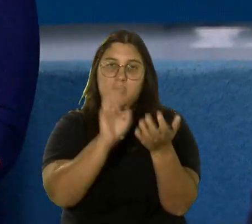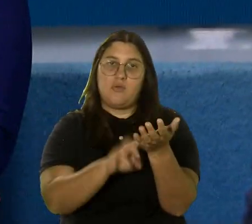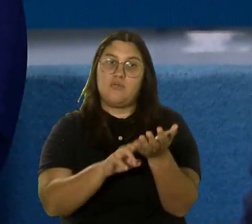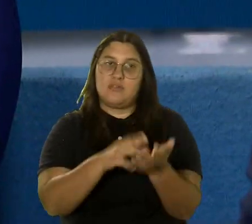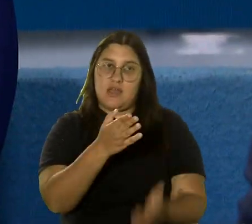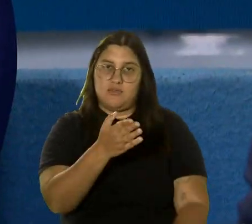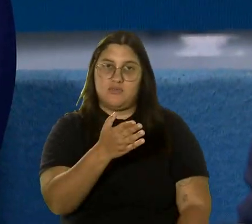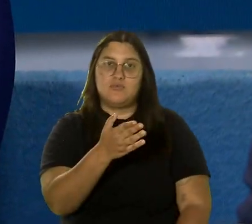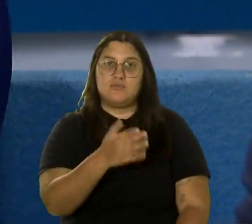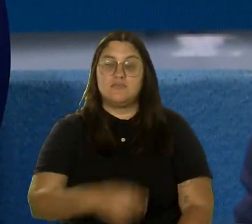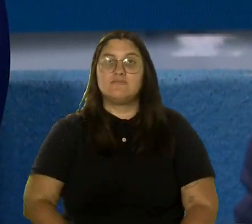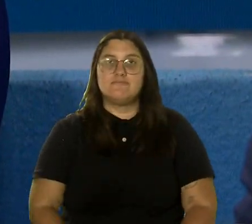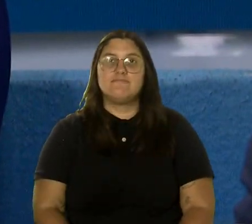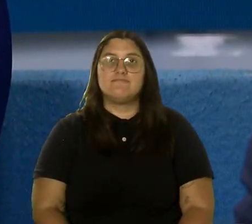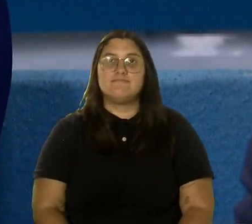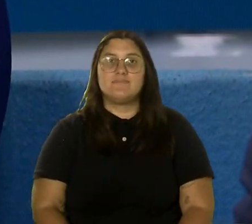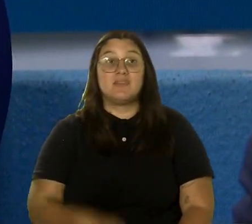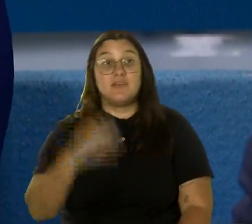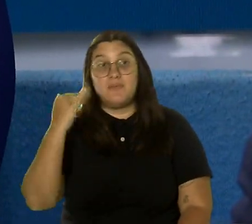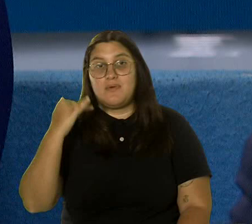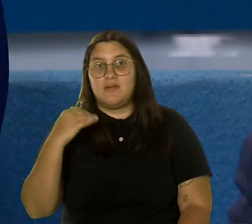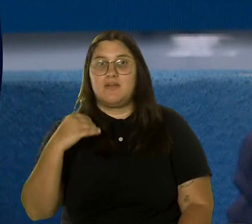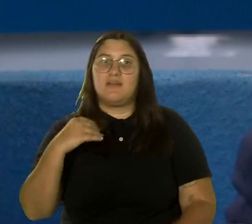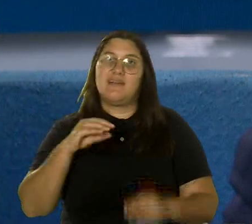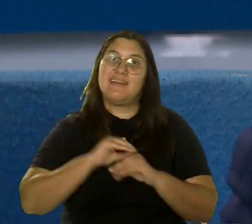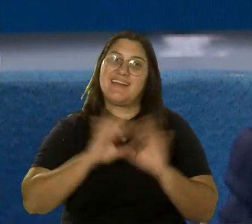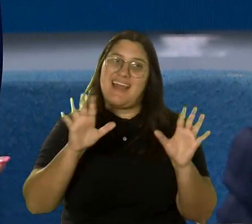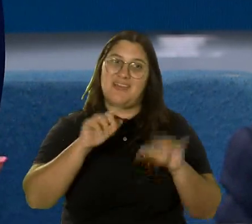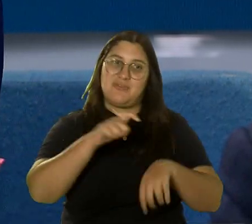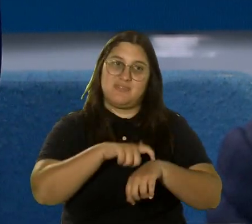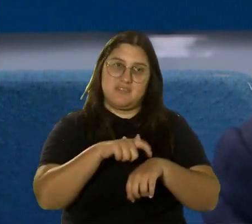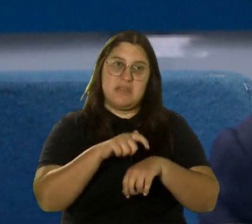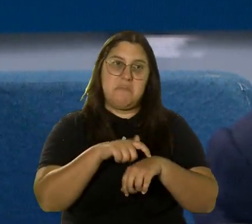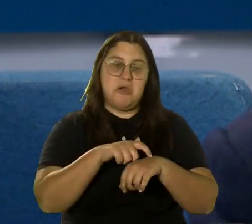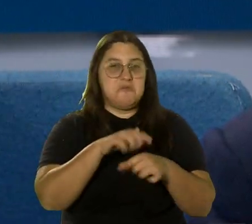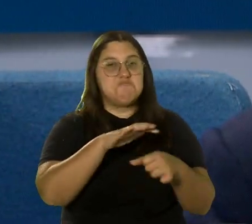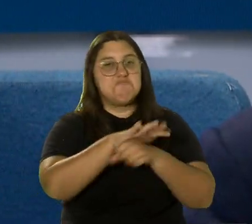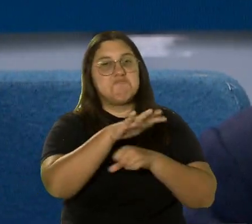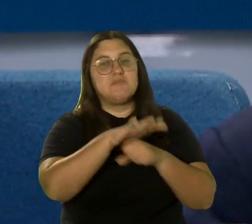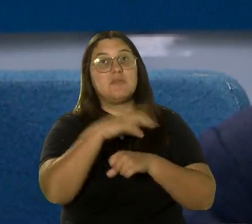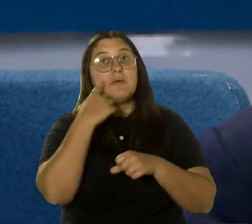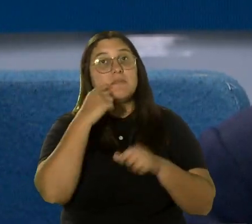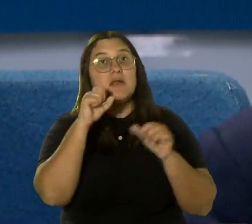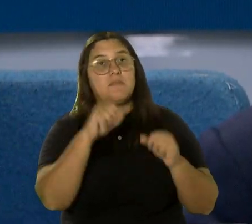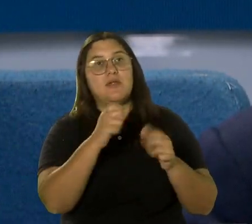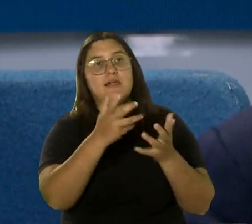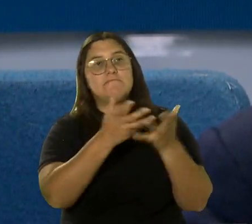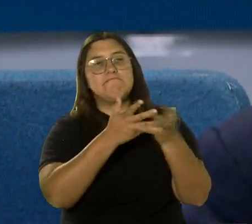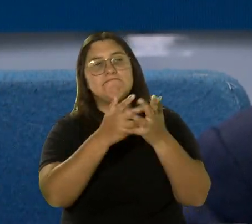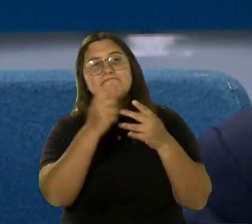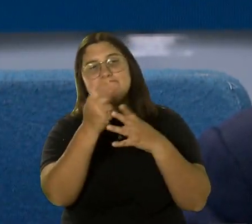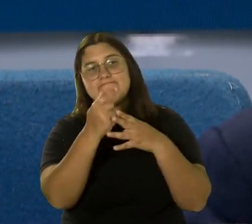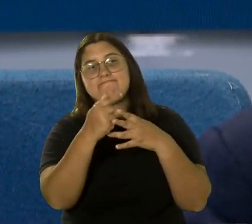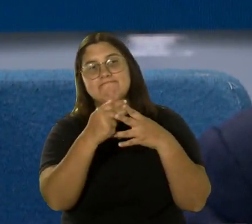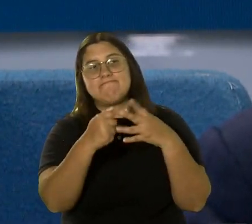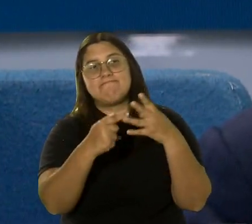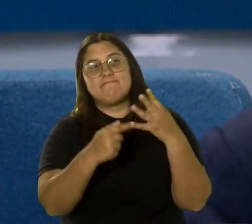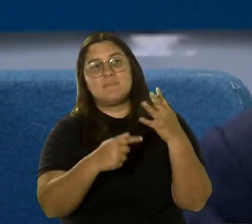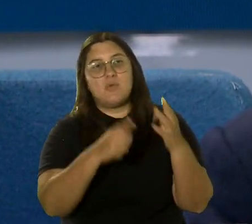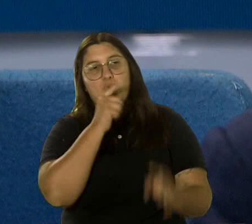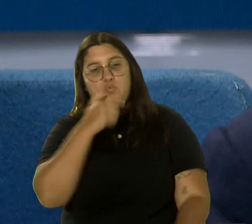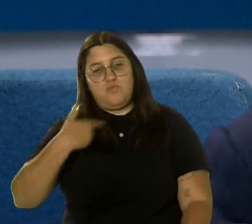con esta persona de contrato. ¿Por qué? Porque es un tiempo razonable y suficiente para que tú le digas, esto es quien yo soy,